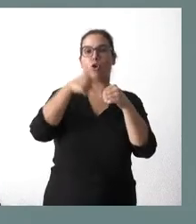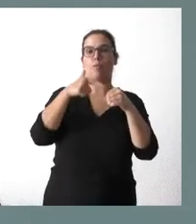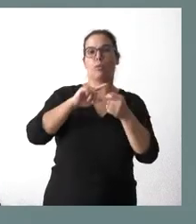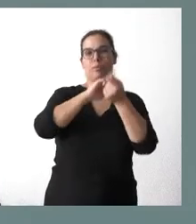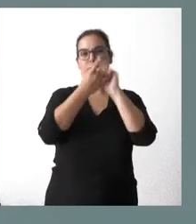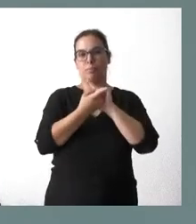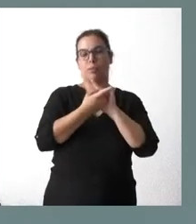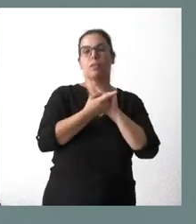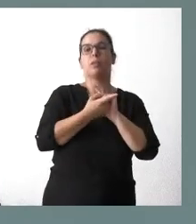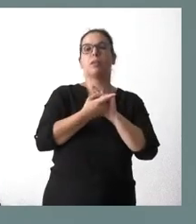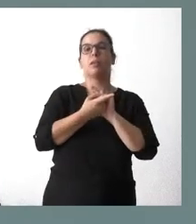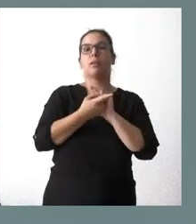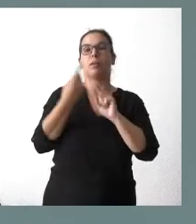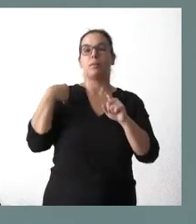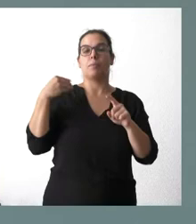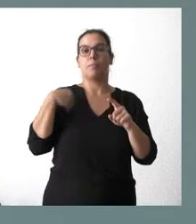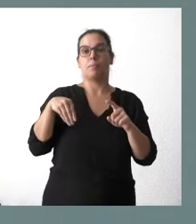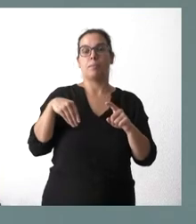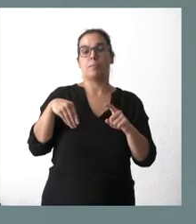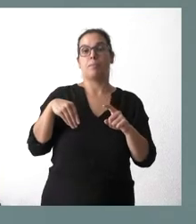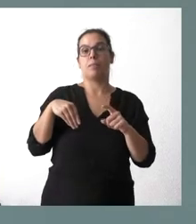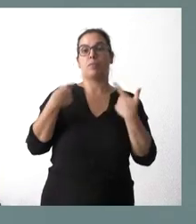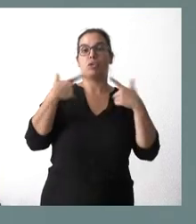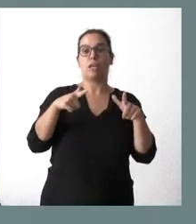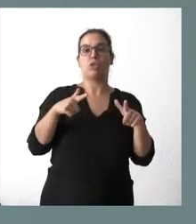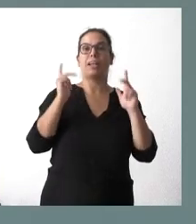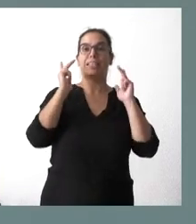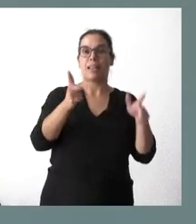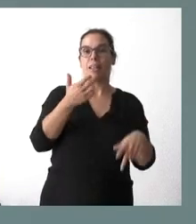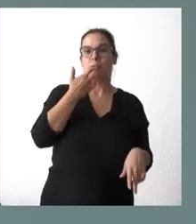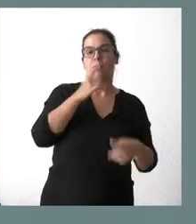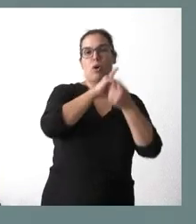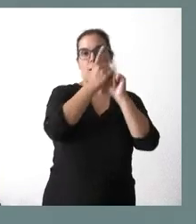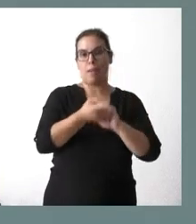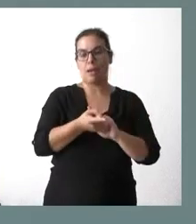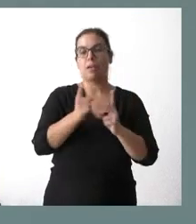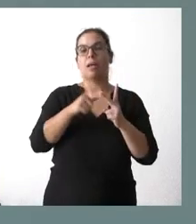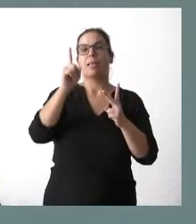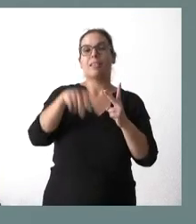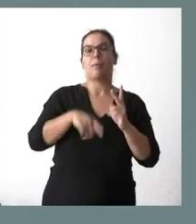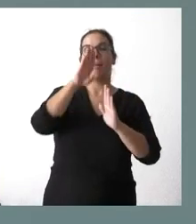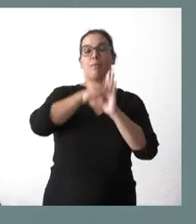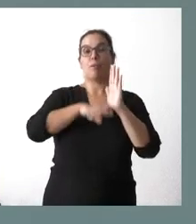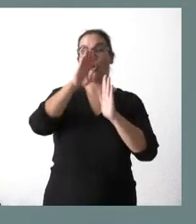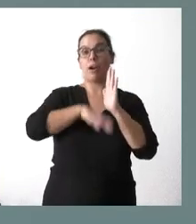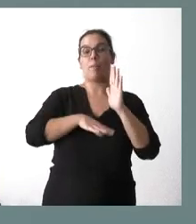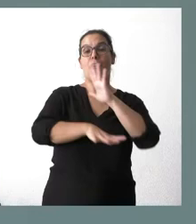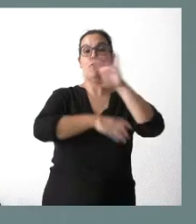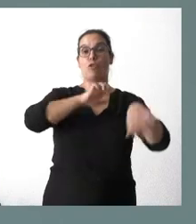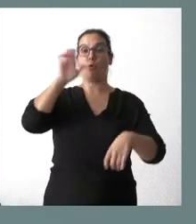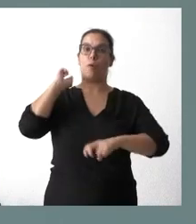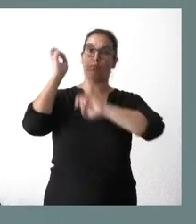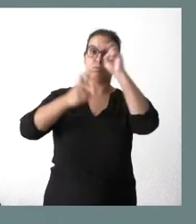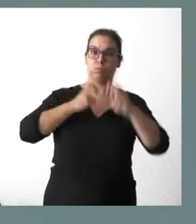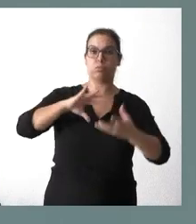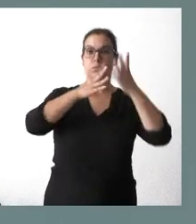donde incluimos la sustitución del combustible por parte del sector residencial. La necesidad de reprogramar fondos europeos para hacer más